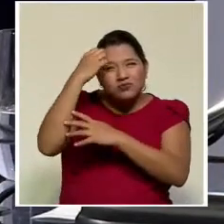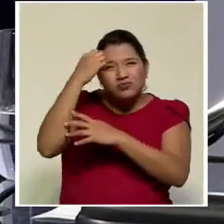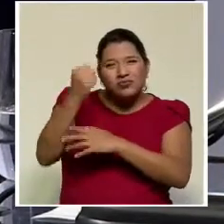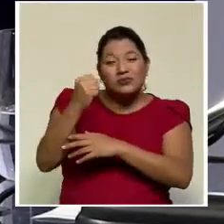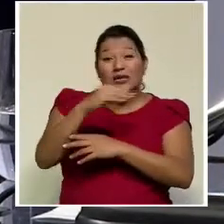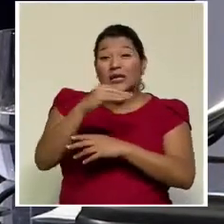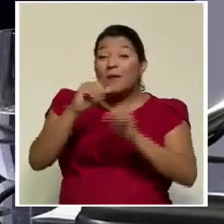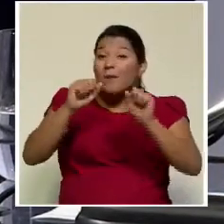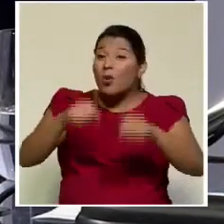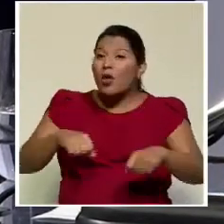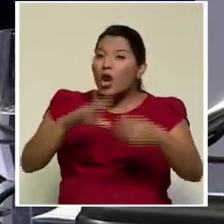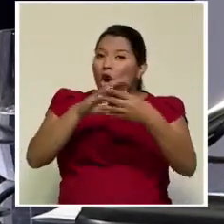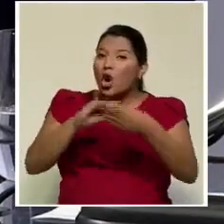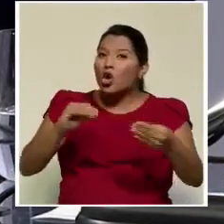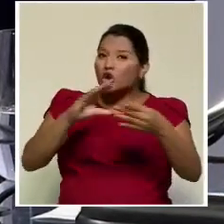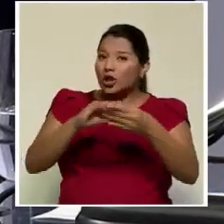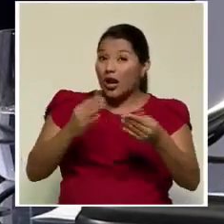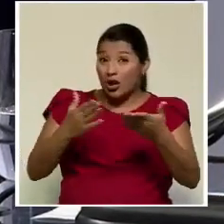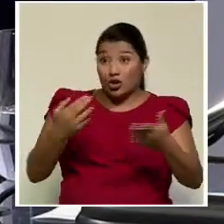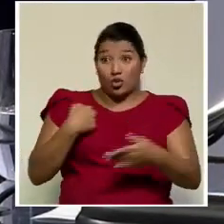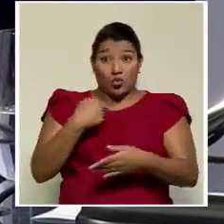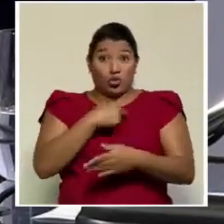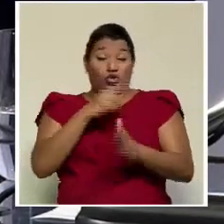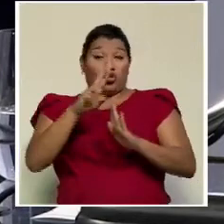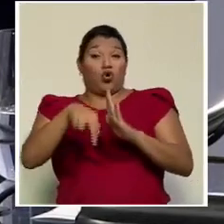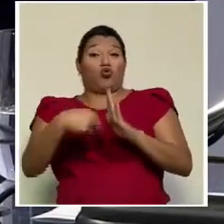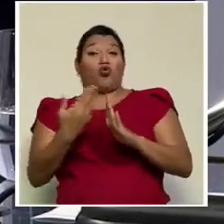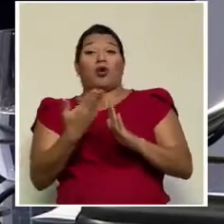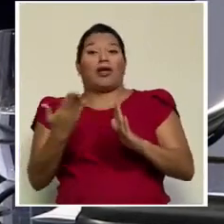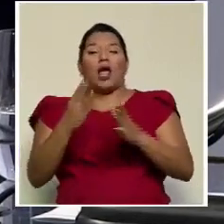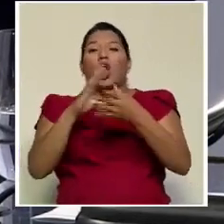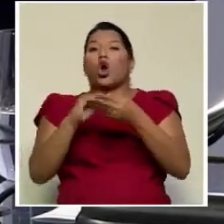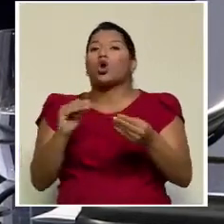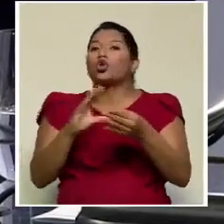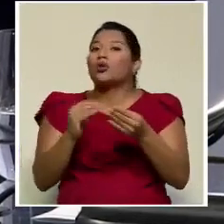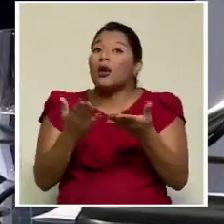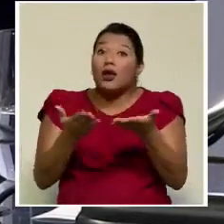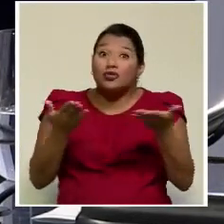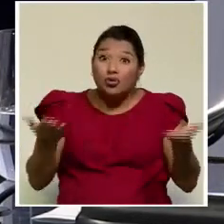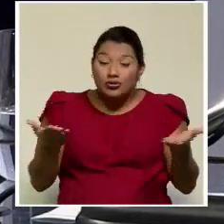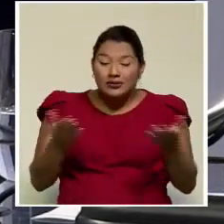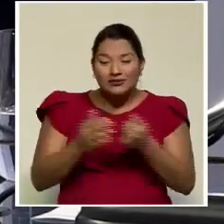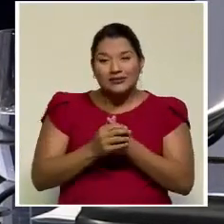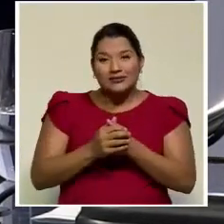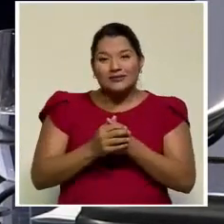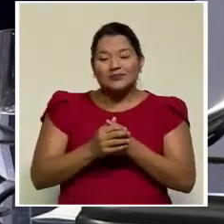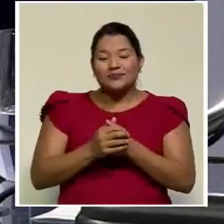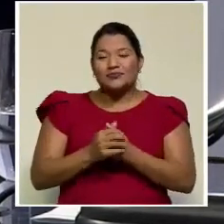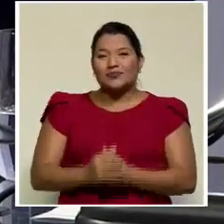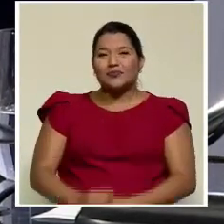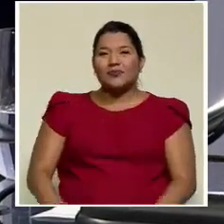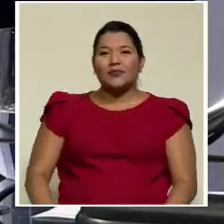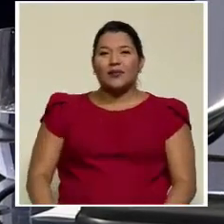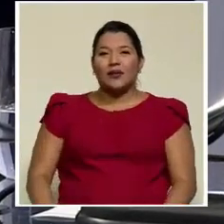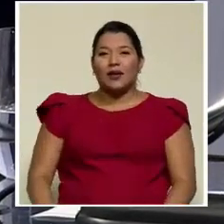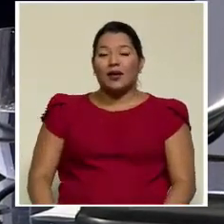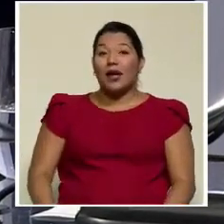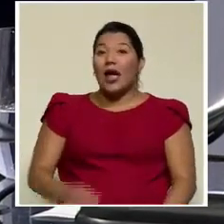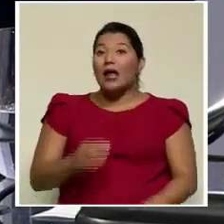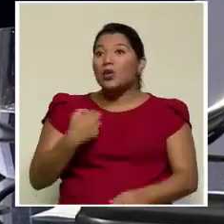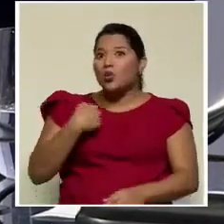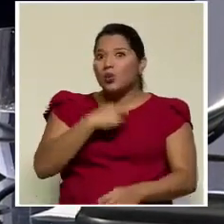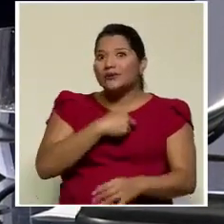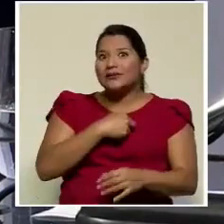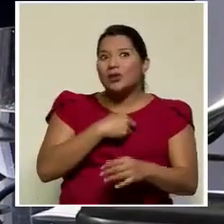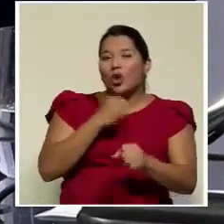cosas, que es el nuestro, el de los periodistas, evidentemente pasa por ahí y no es un